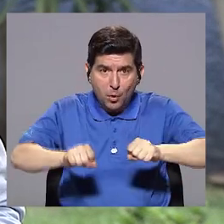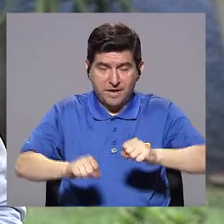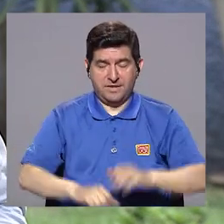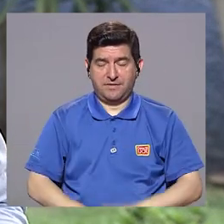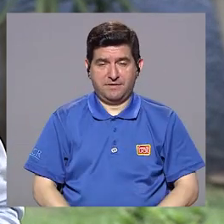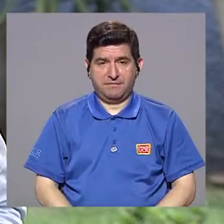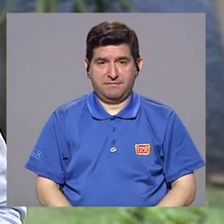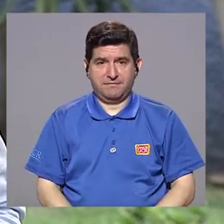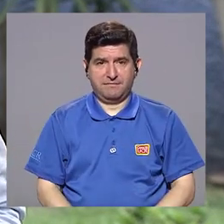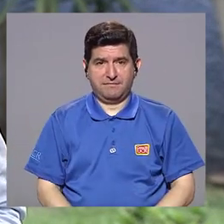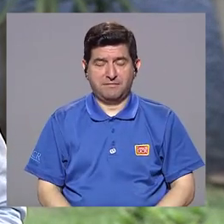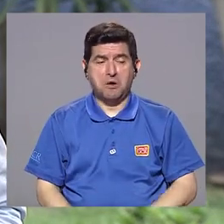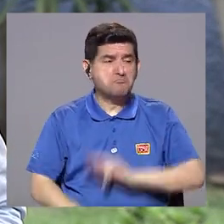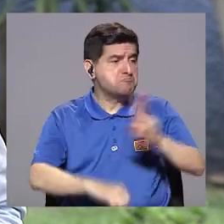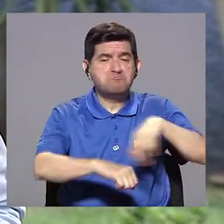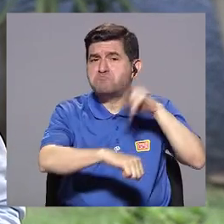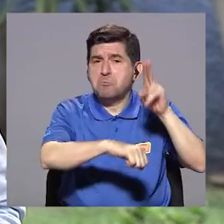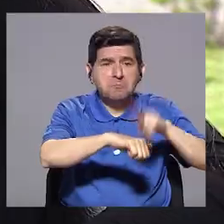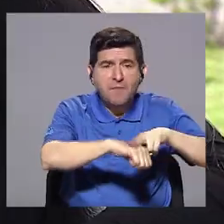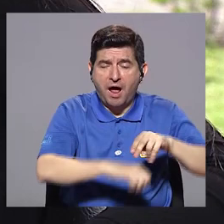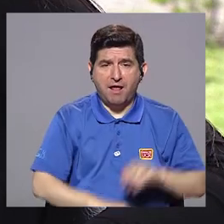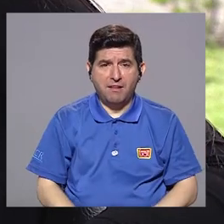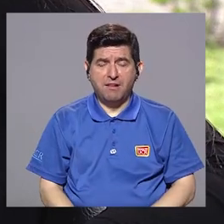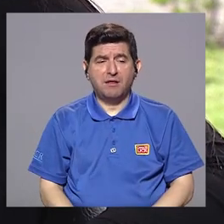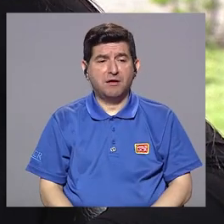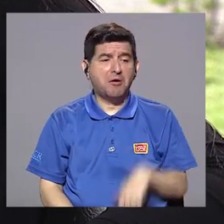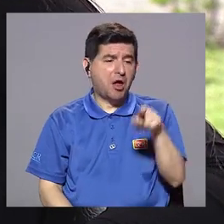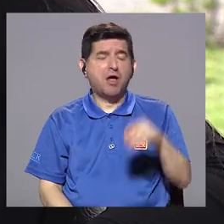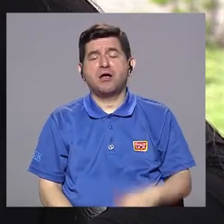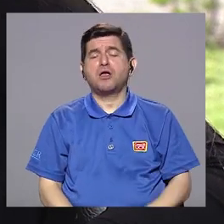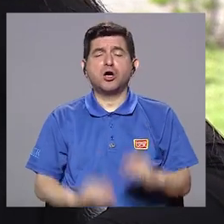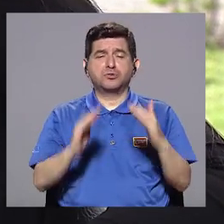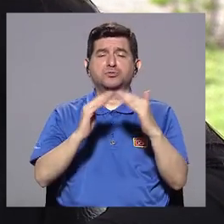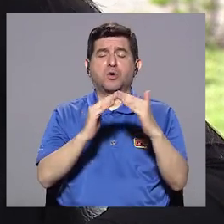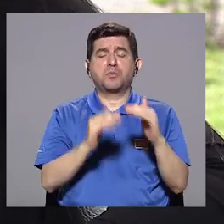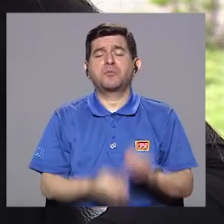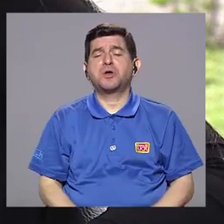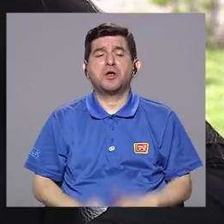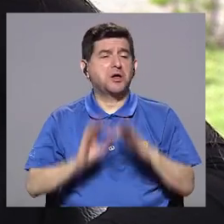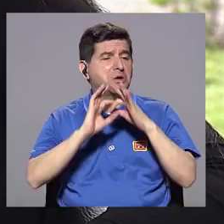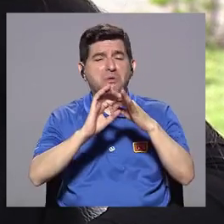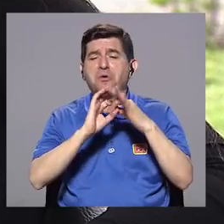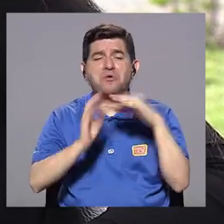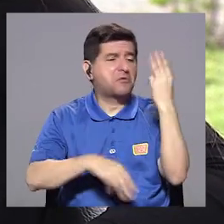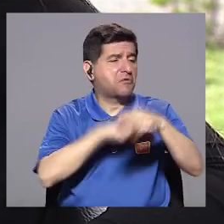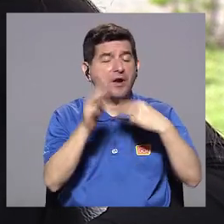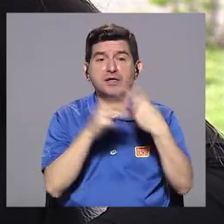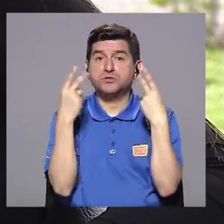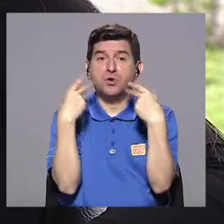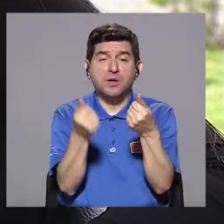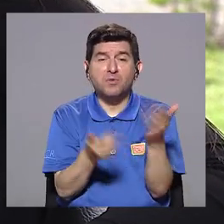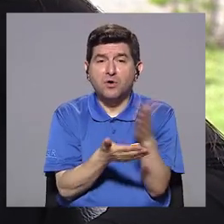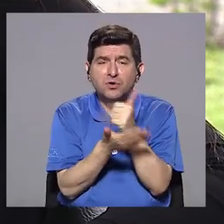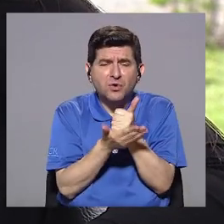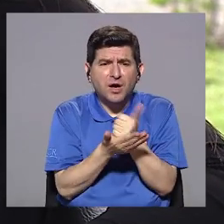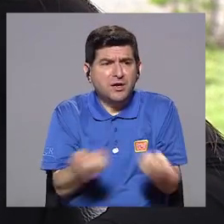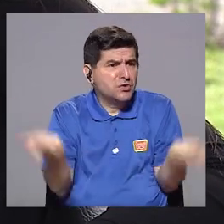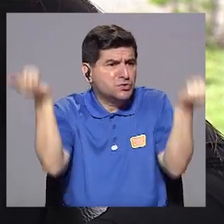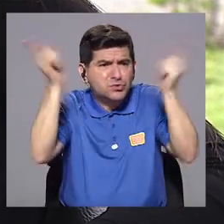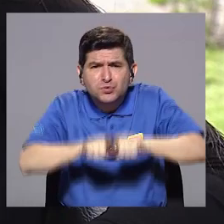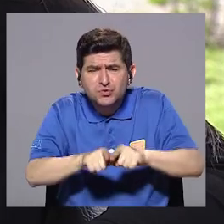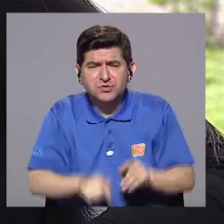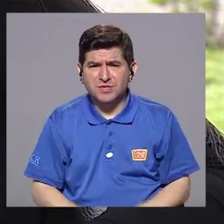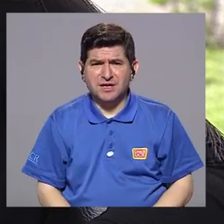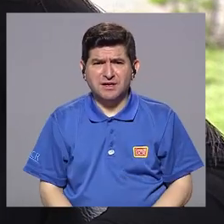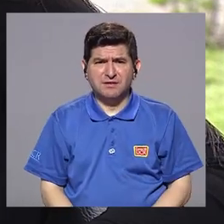normal, conviviendo, relacionándose con el mundo y de repente algo pasa,